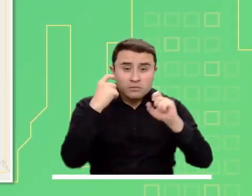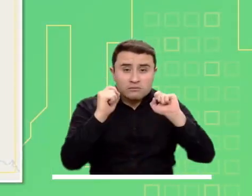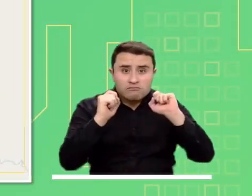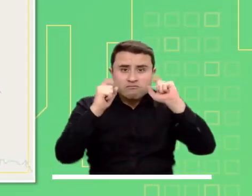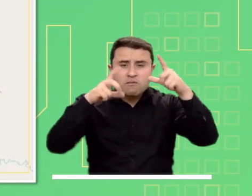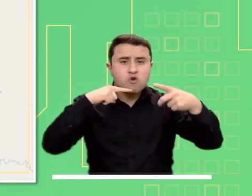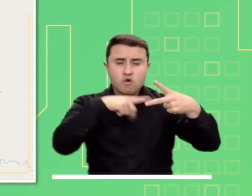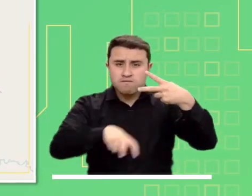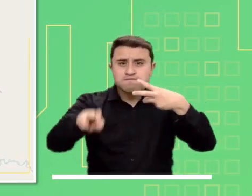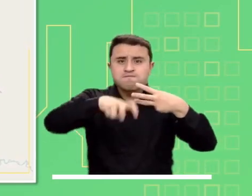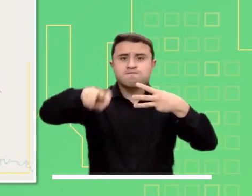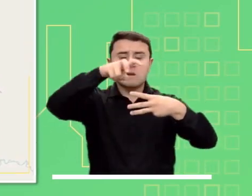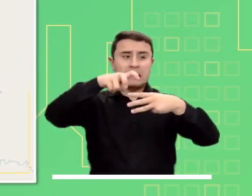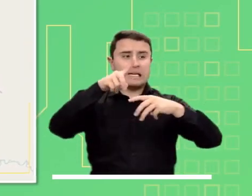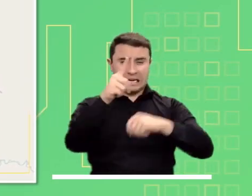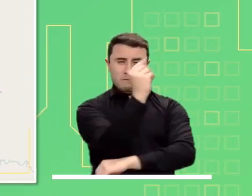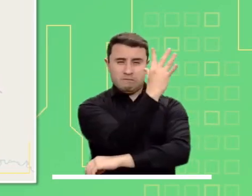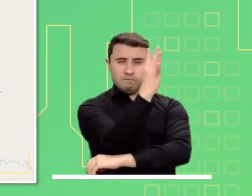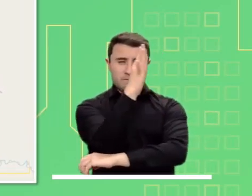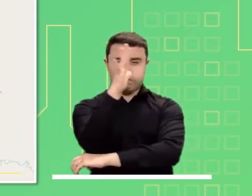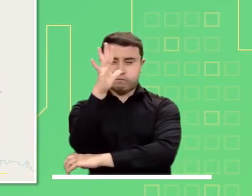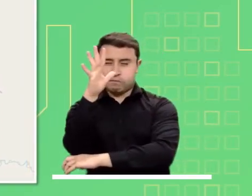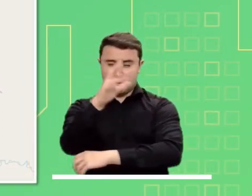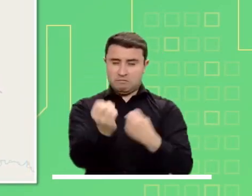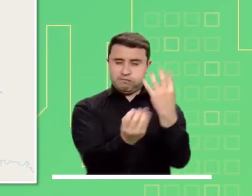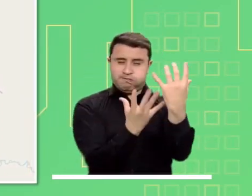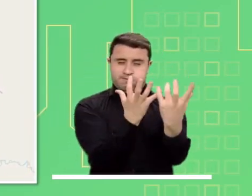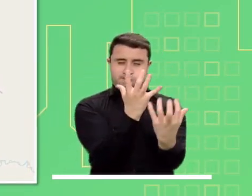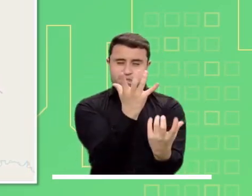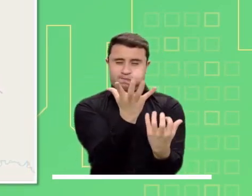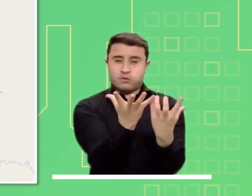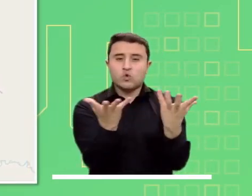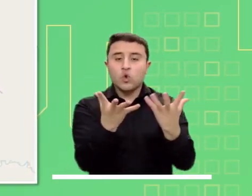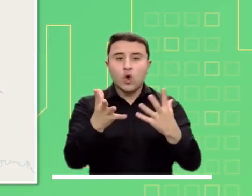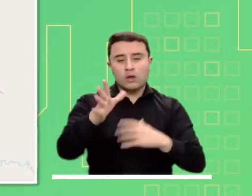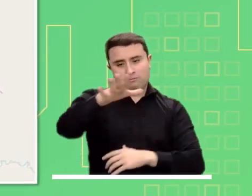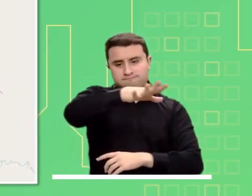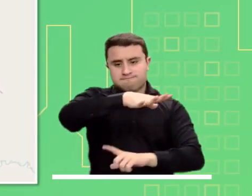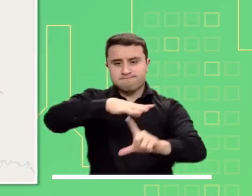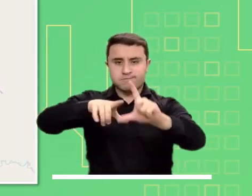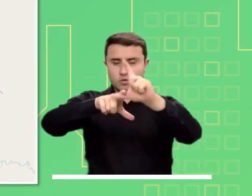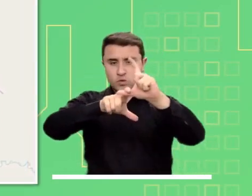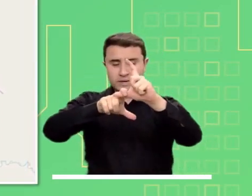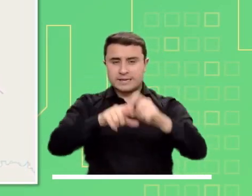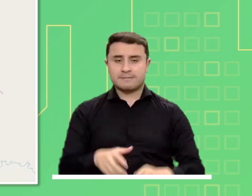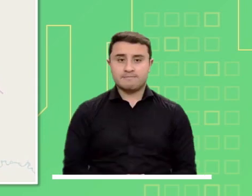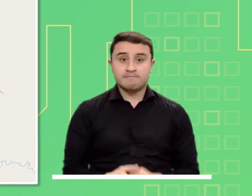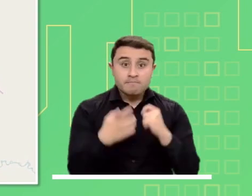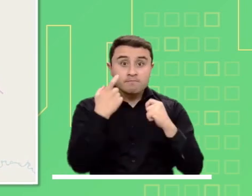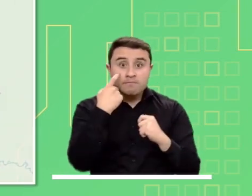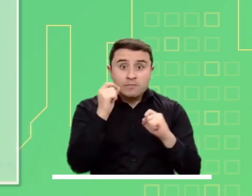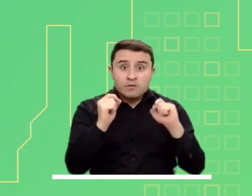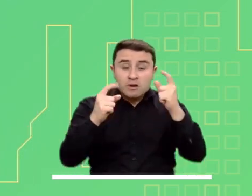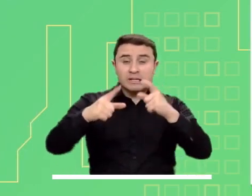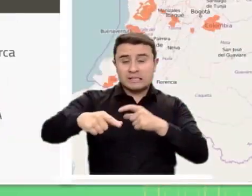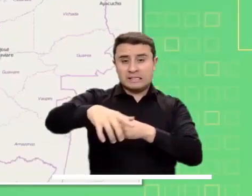Alerta roja por probabilidad de ocurrencia de incendios en la cobertura vegetal en algunas zonas del departamento de La Guajira.